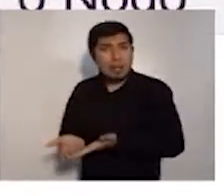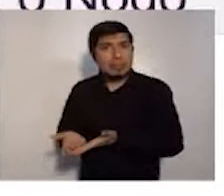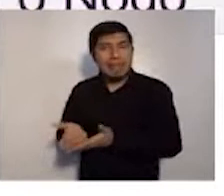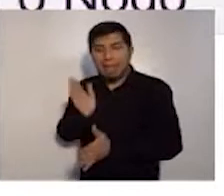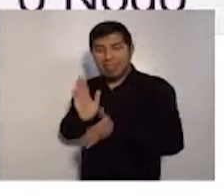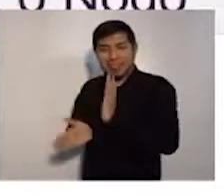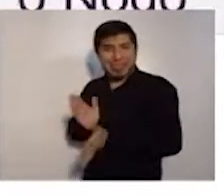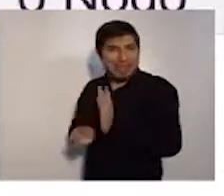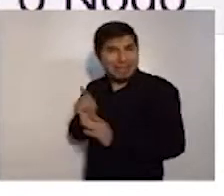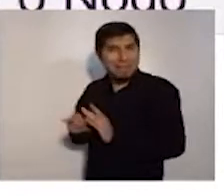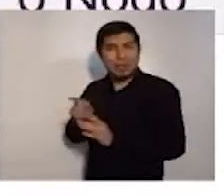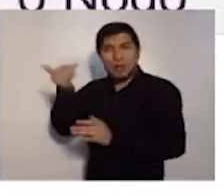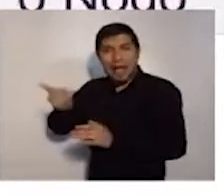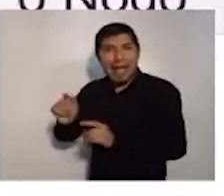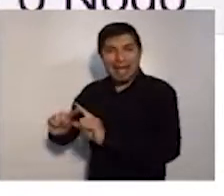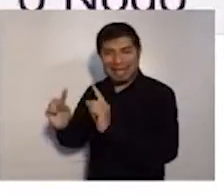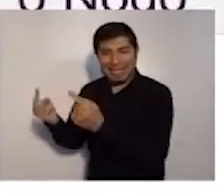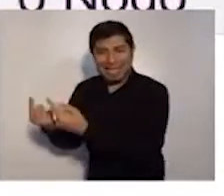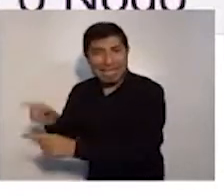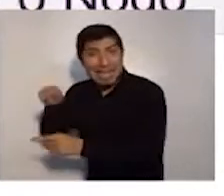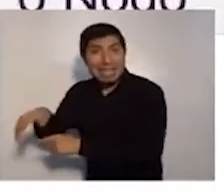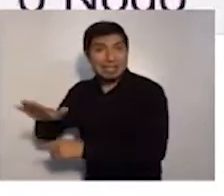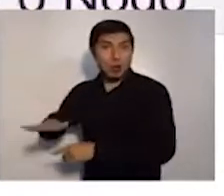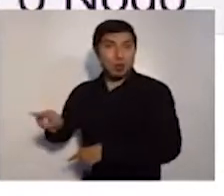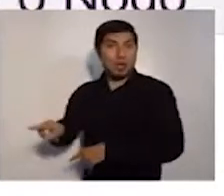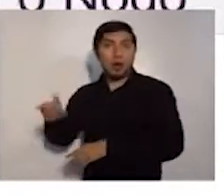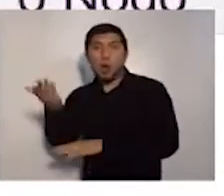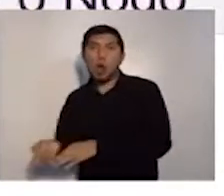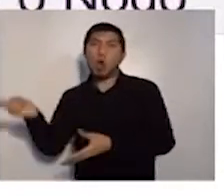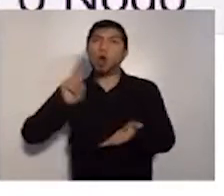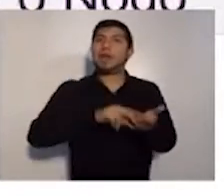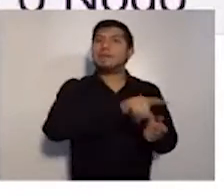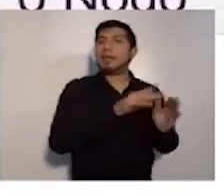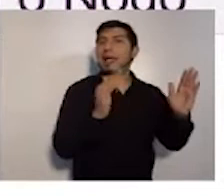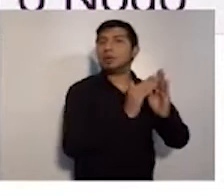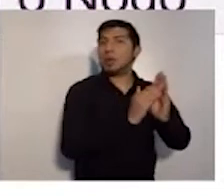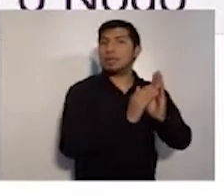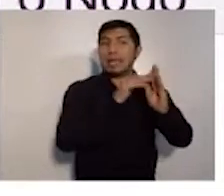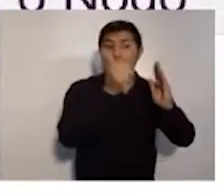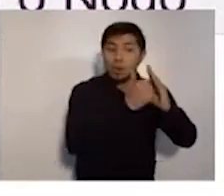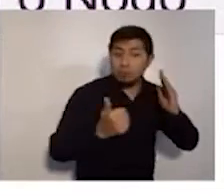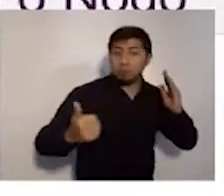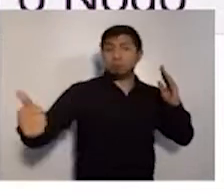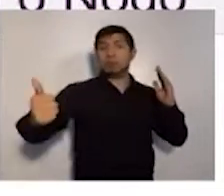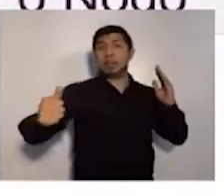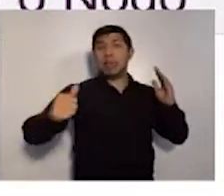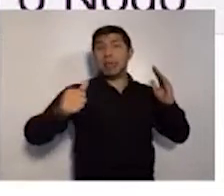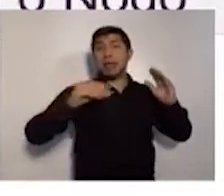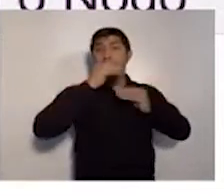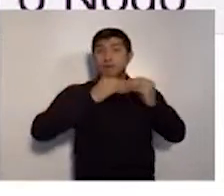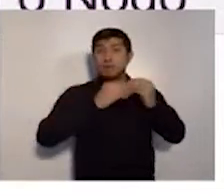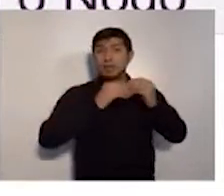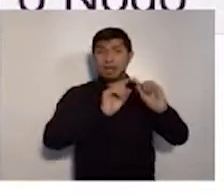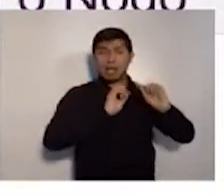en ese puesto de salud o en ese nodo. Y va a volver a su casa. En su casa se va a aislar de la familia en alguna habitación